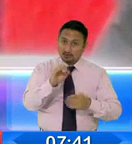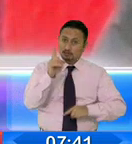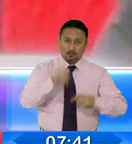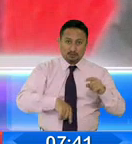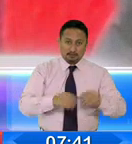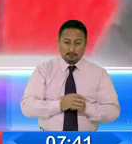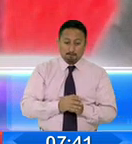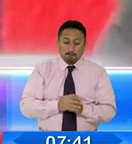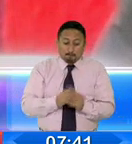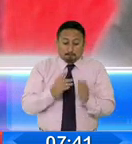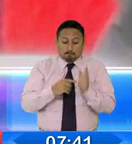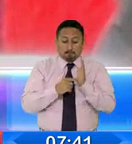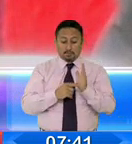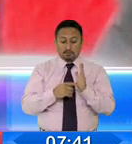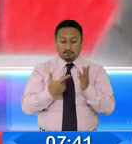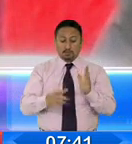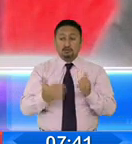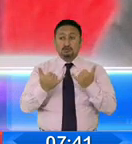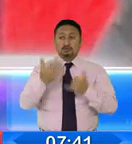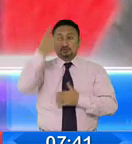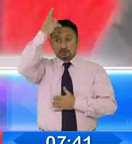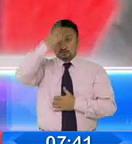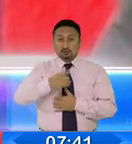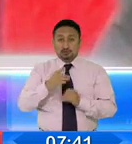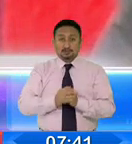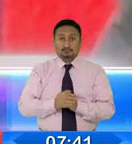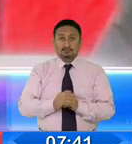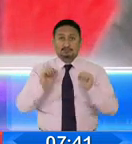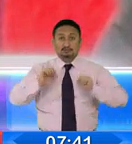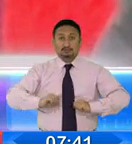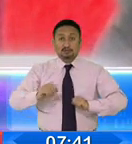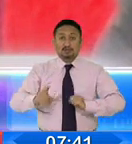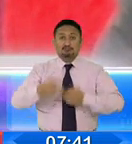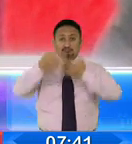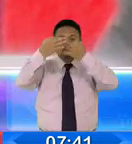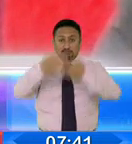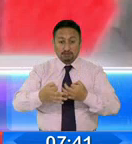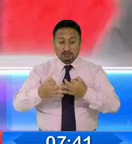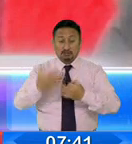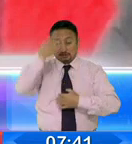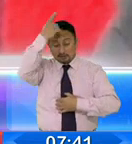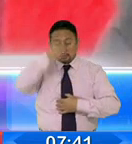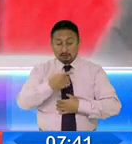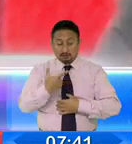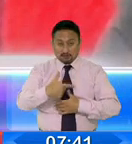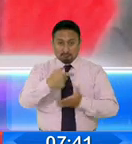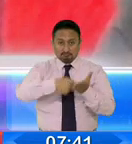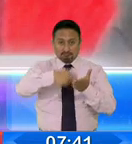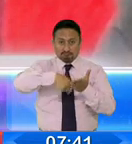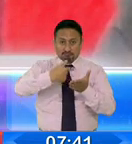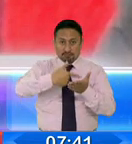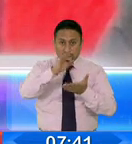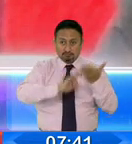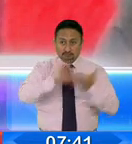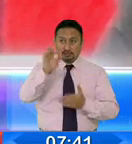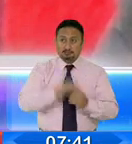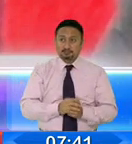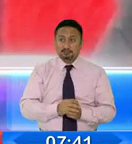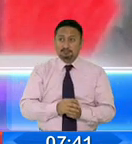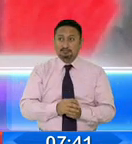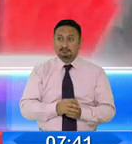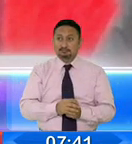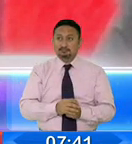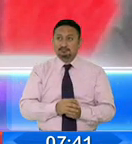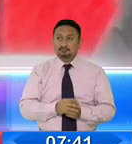firme ya una decisión, tiene que estar ejecutoriada la resolución del Consejo Nacional Electoral. La proclamación de los